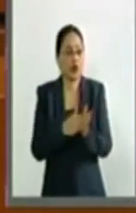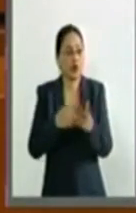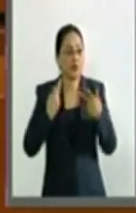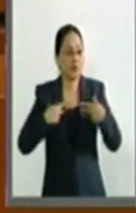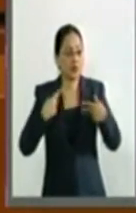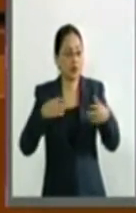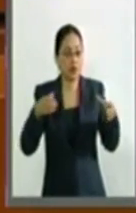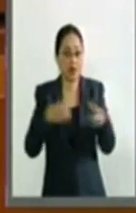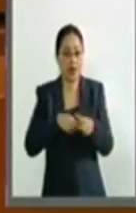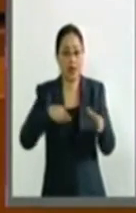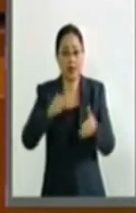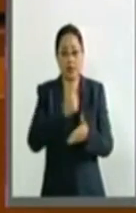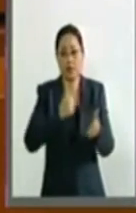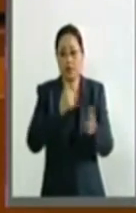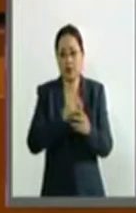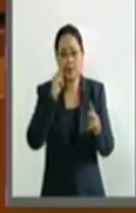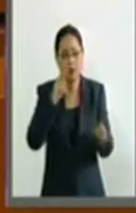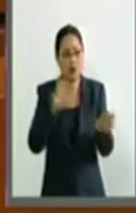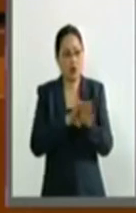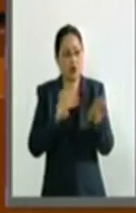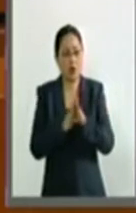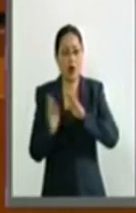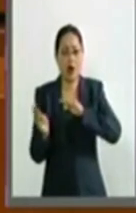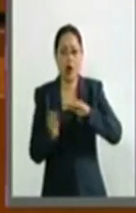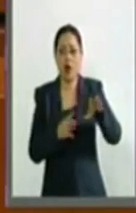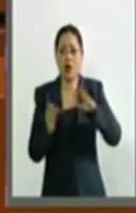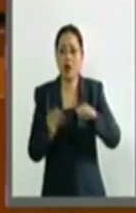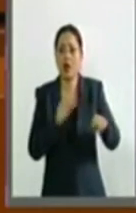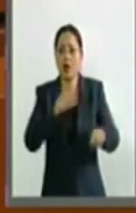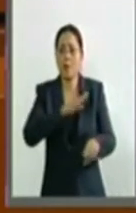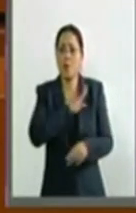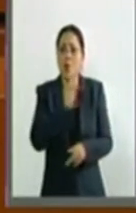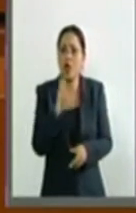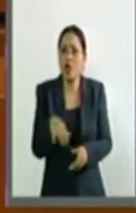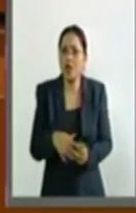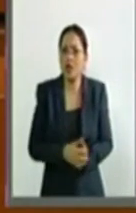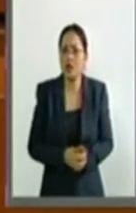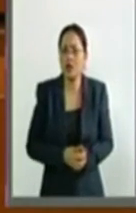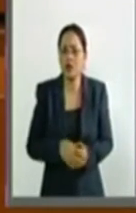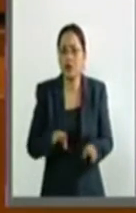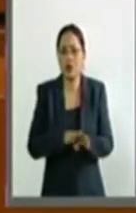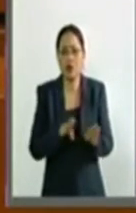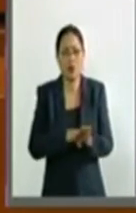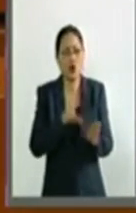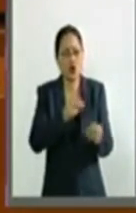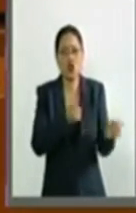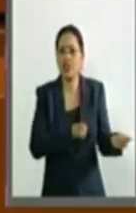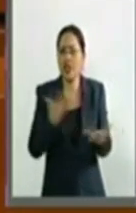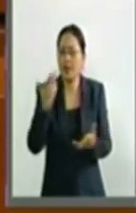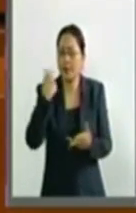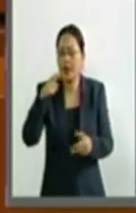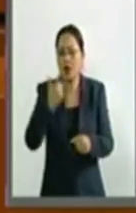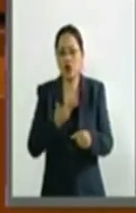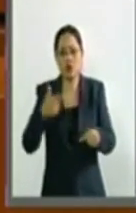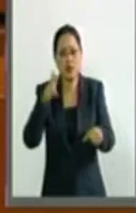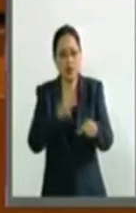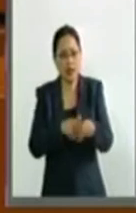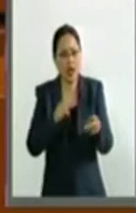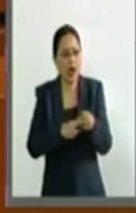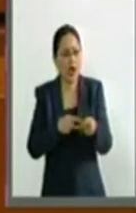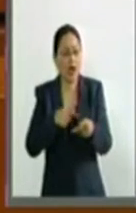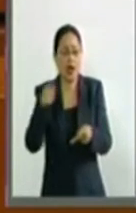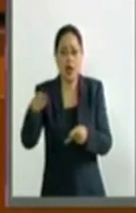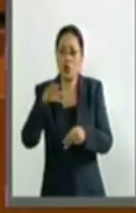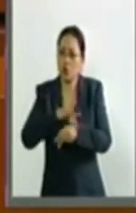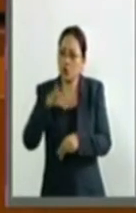en la Ciudad de México cómo son abandonados y mueren adultos mayores, por no ser llevados al hospital, por no ser llevados al servicio